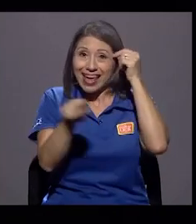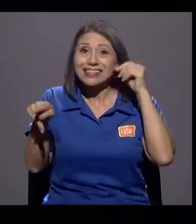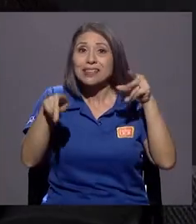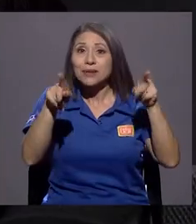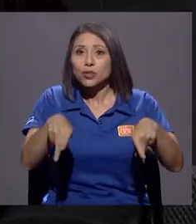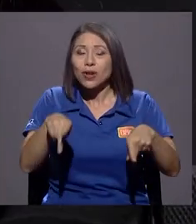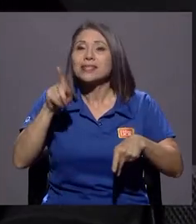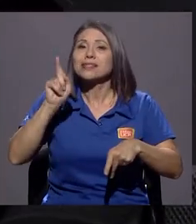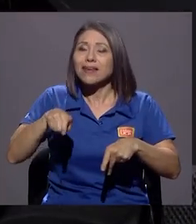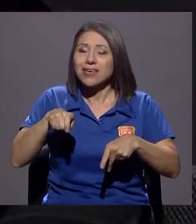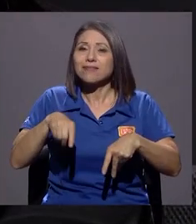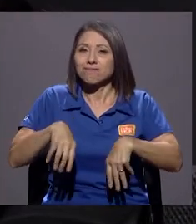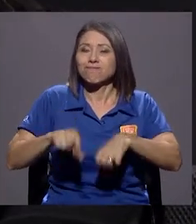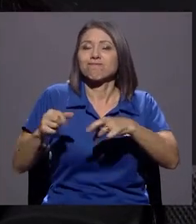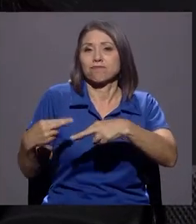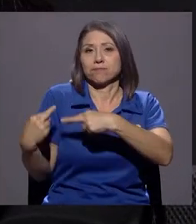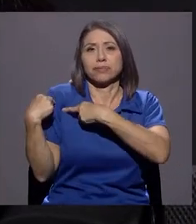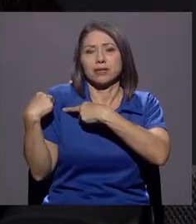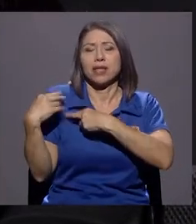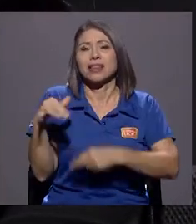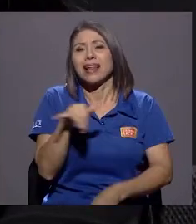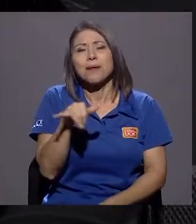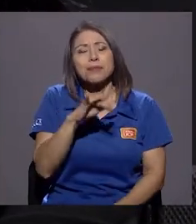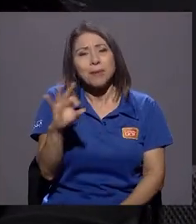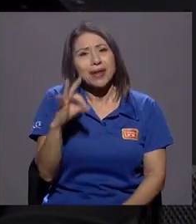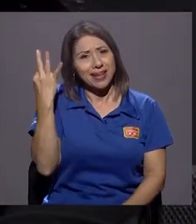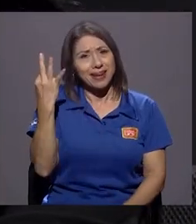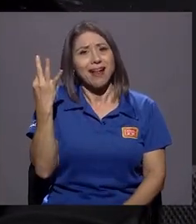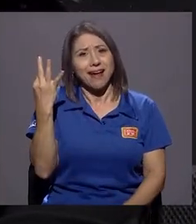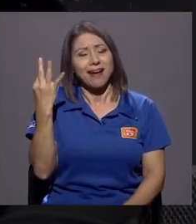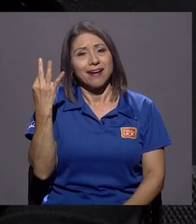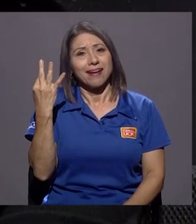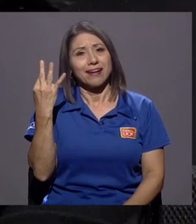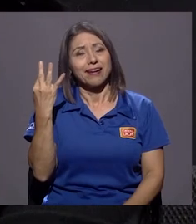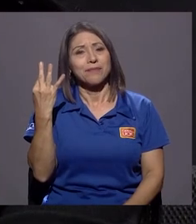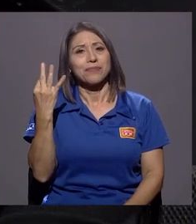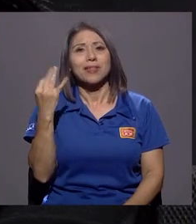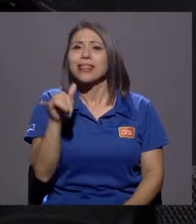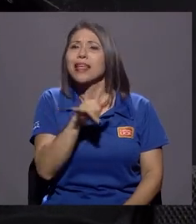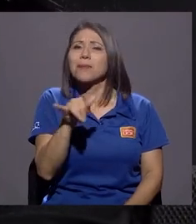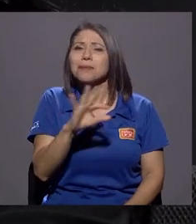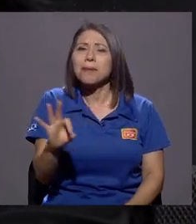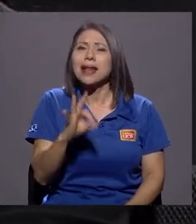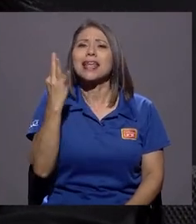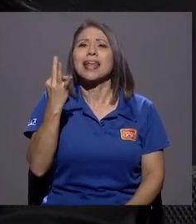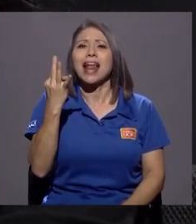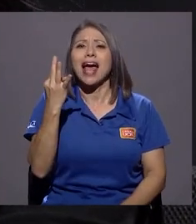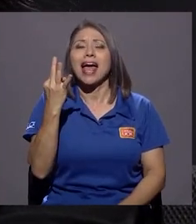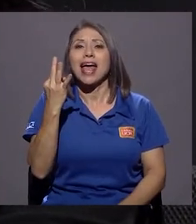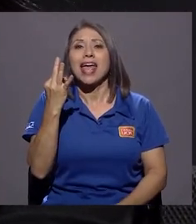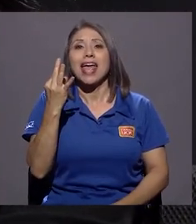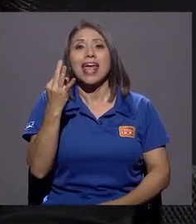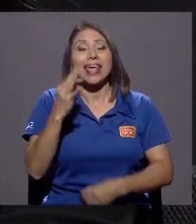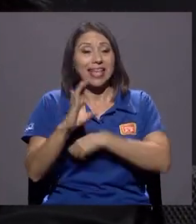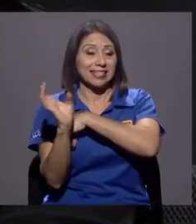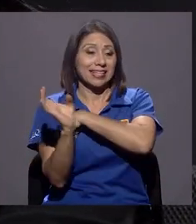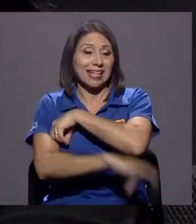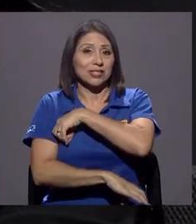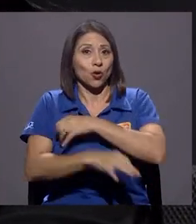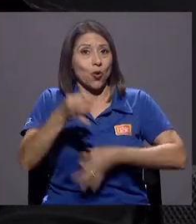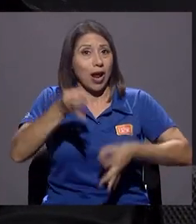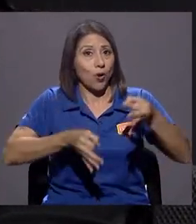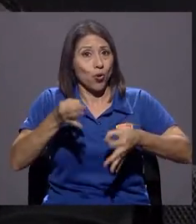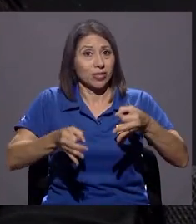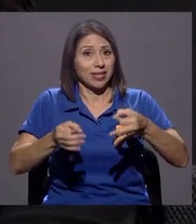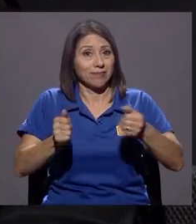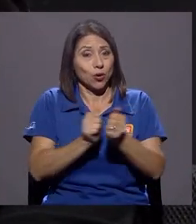tendrán que hacerse responsables, la misma manera que se sancionó a la corte a través del proceso contencioso,